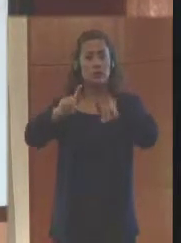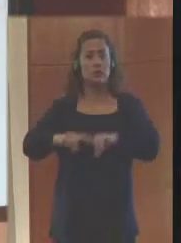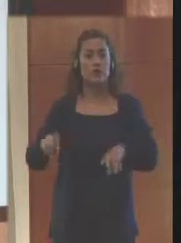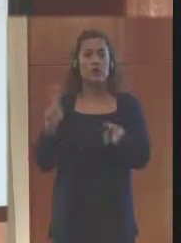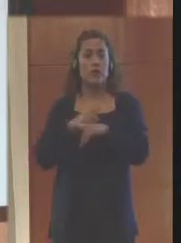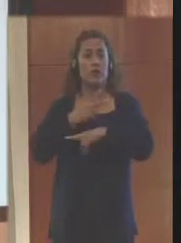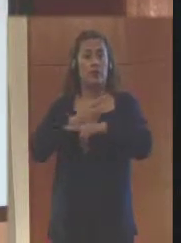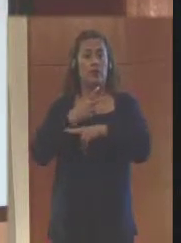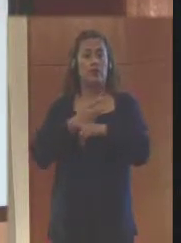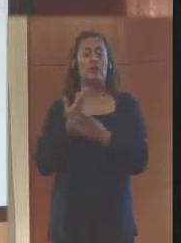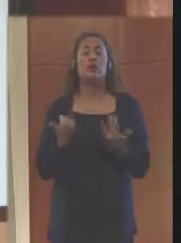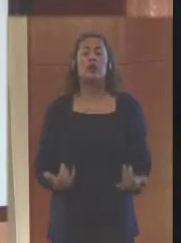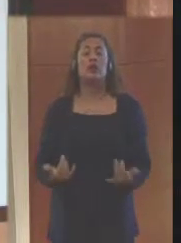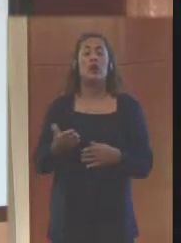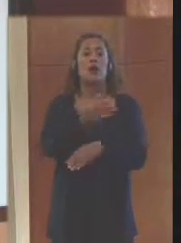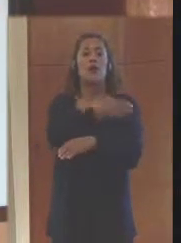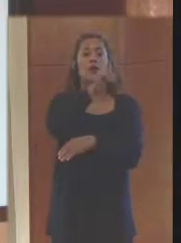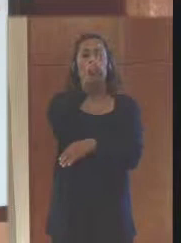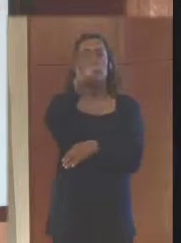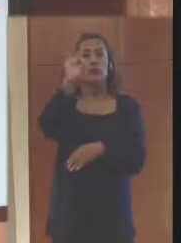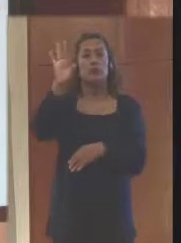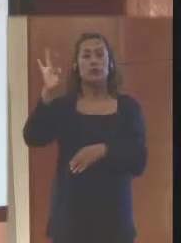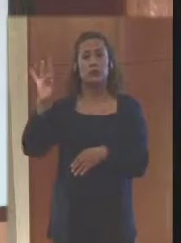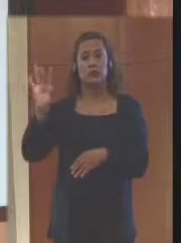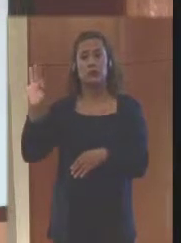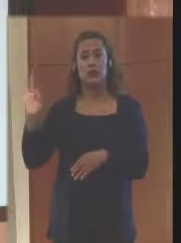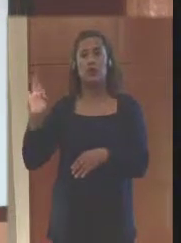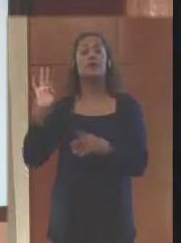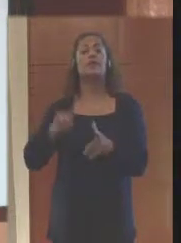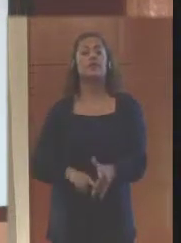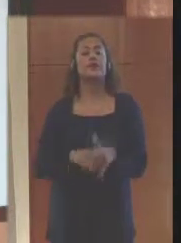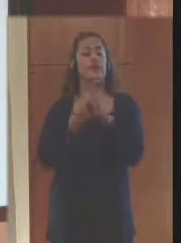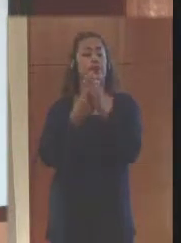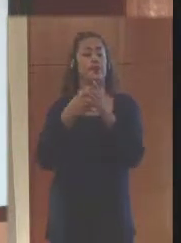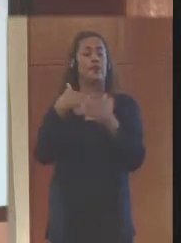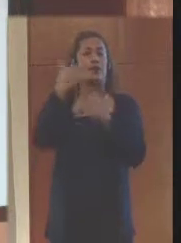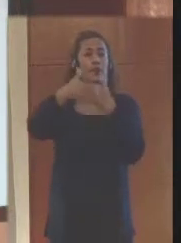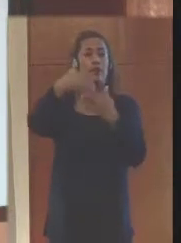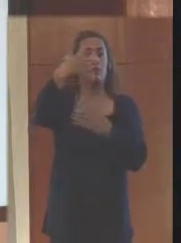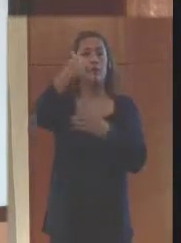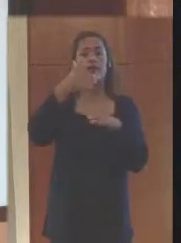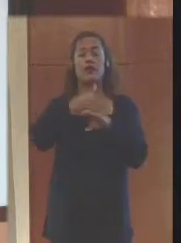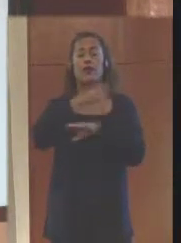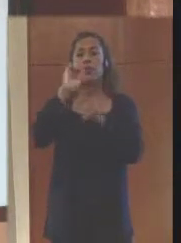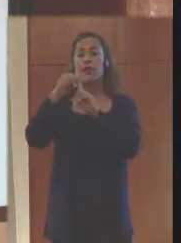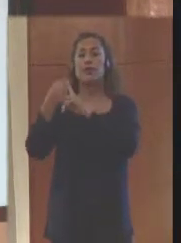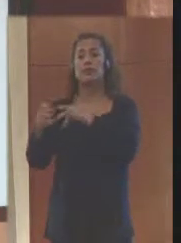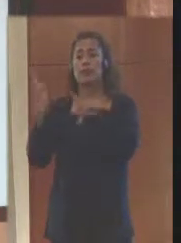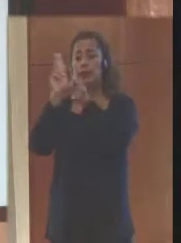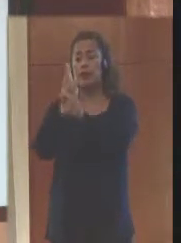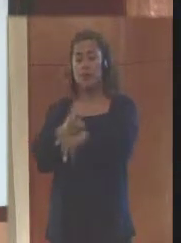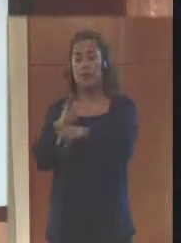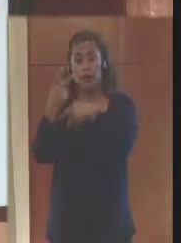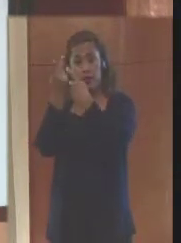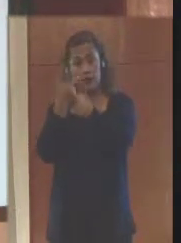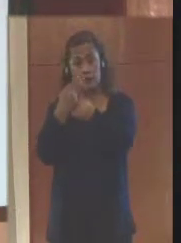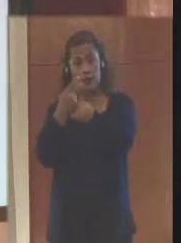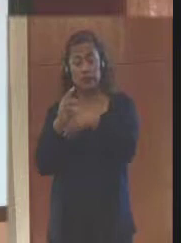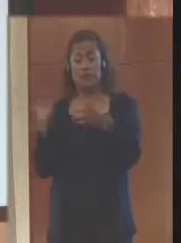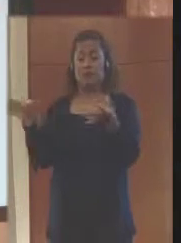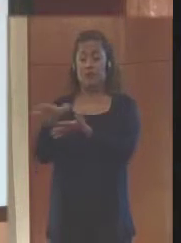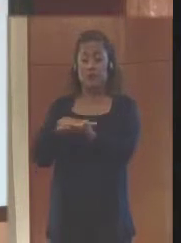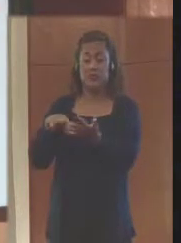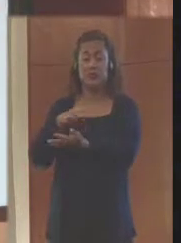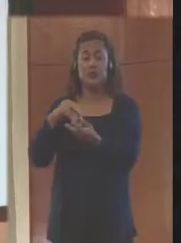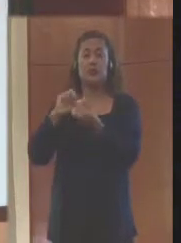conformado también desde el año 89 y que desde la conformación del Sistema de Prevención y Atención de Desastres se ha